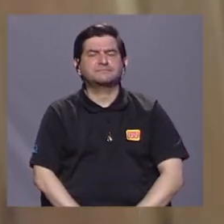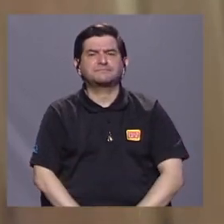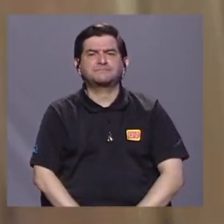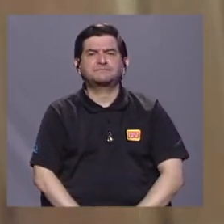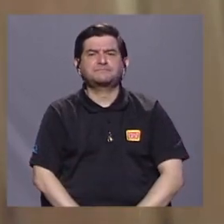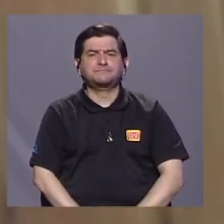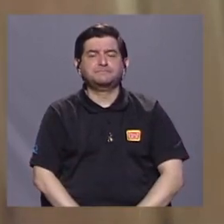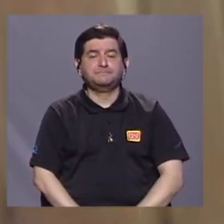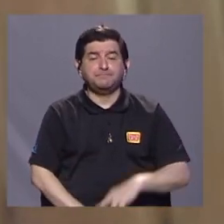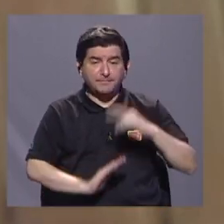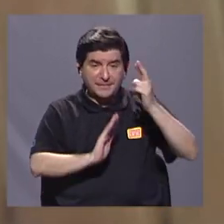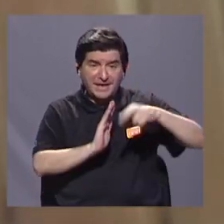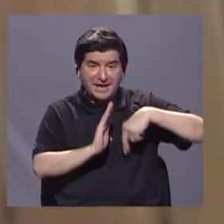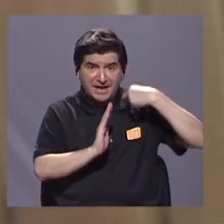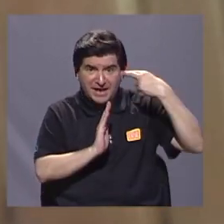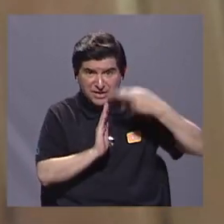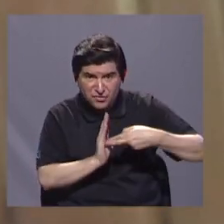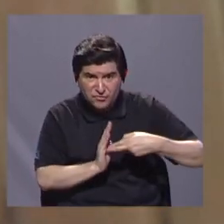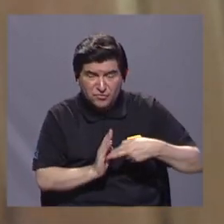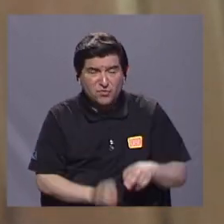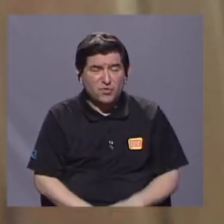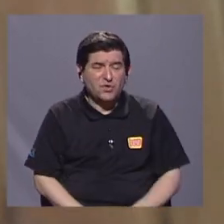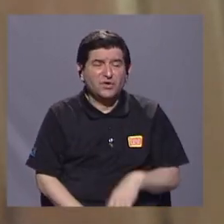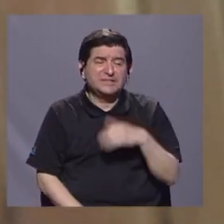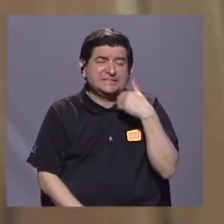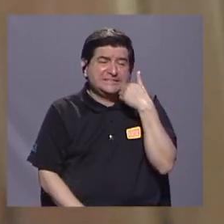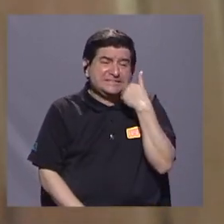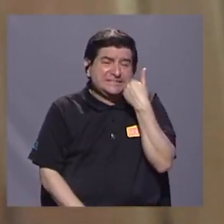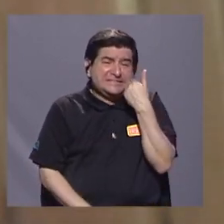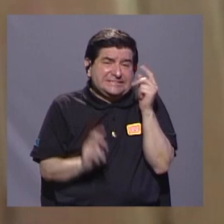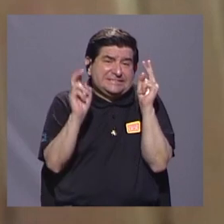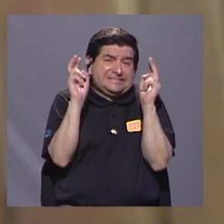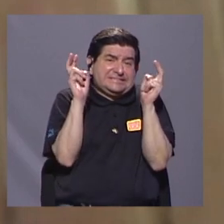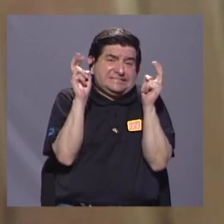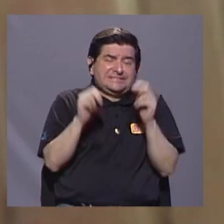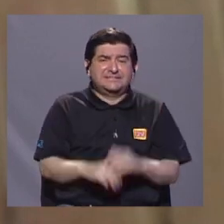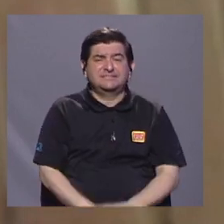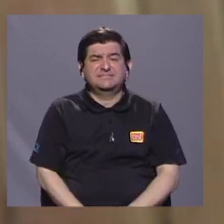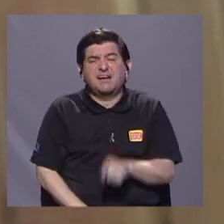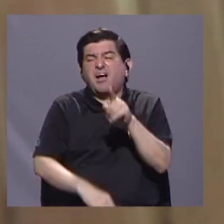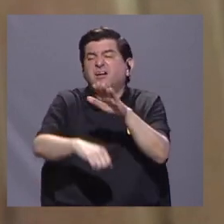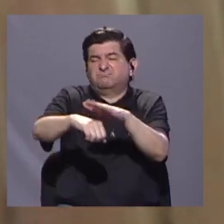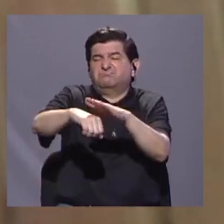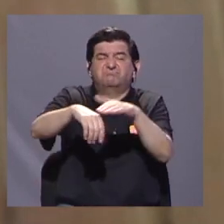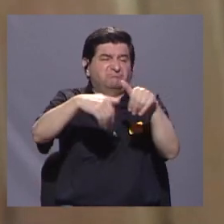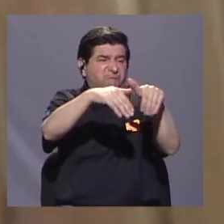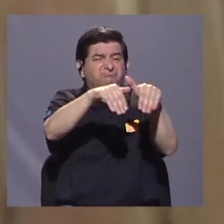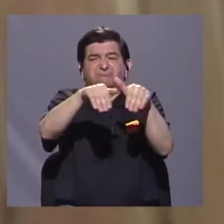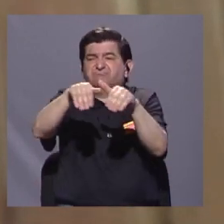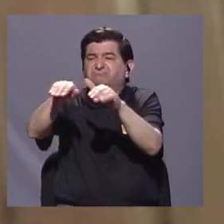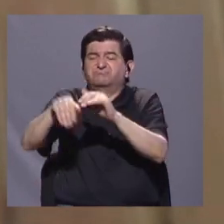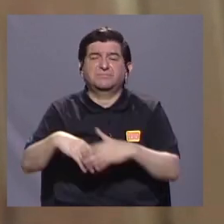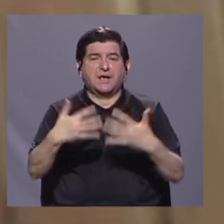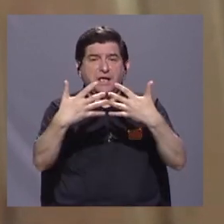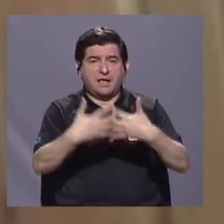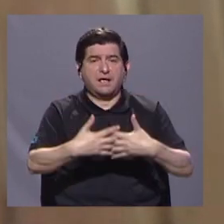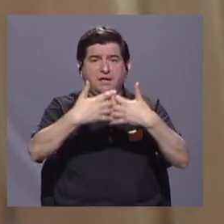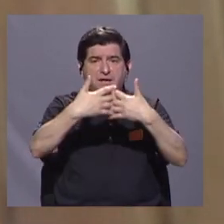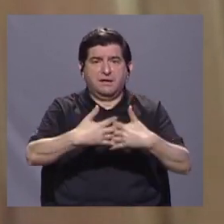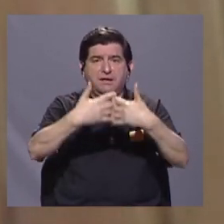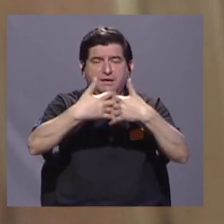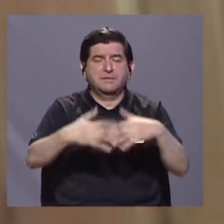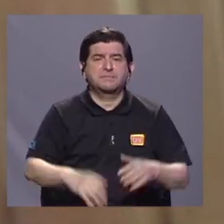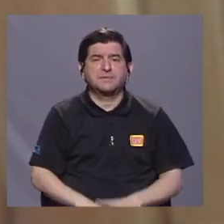Sí, el papel es tímido, es de complacencia hacia las compañías,